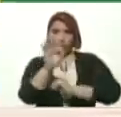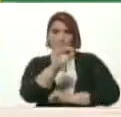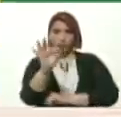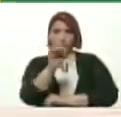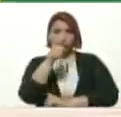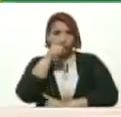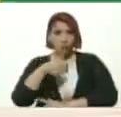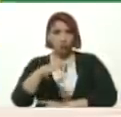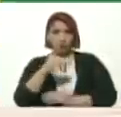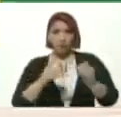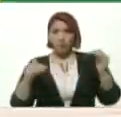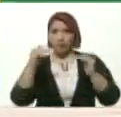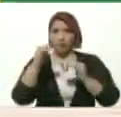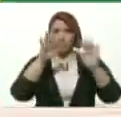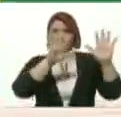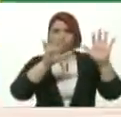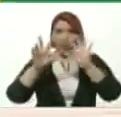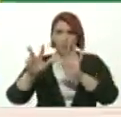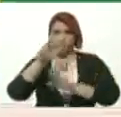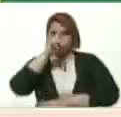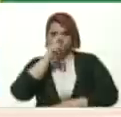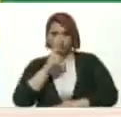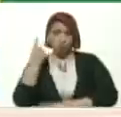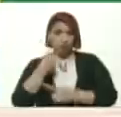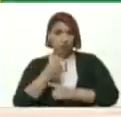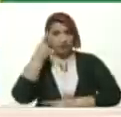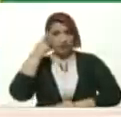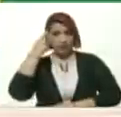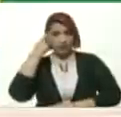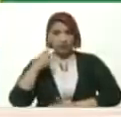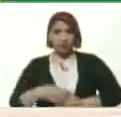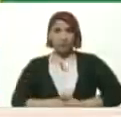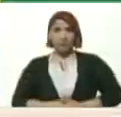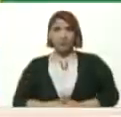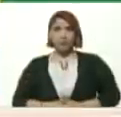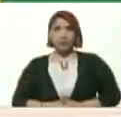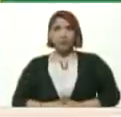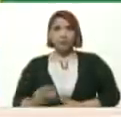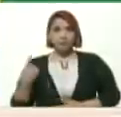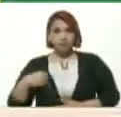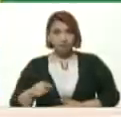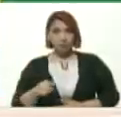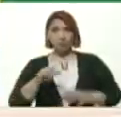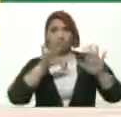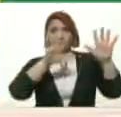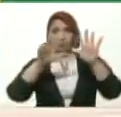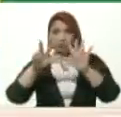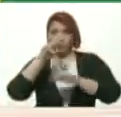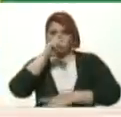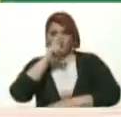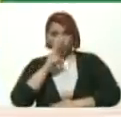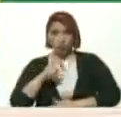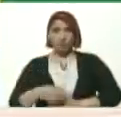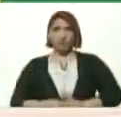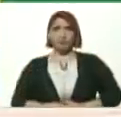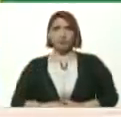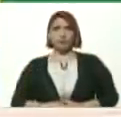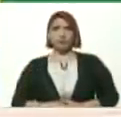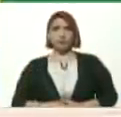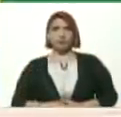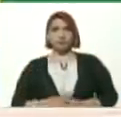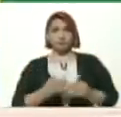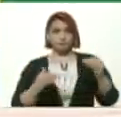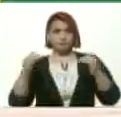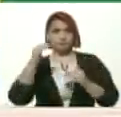población Mayor de 18 años Deben saber Muchachos Que tengan 18 años Para arriba